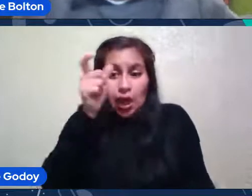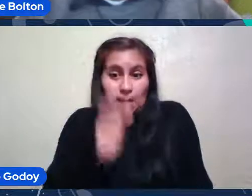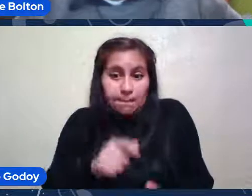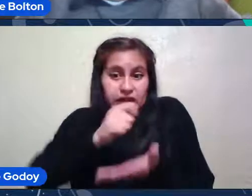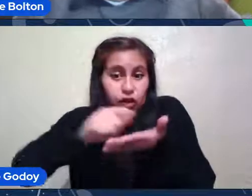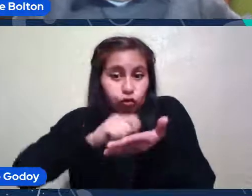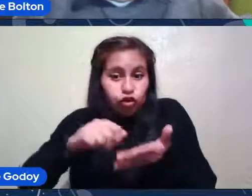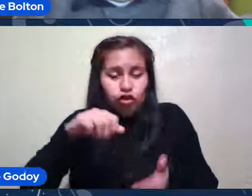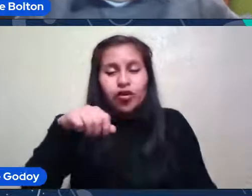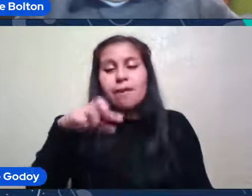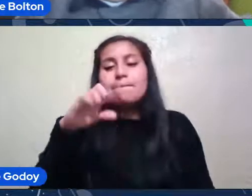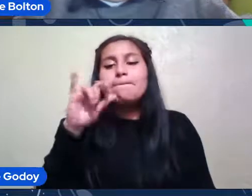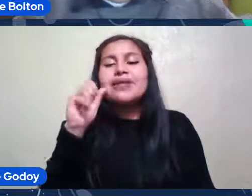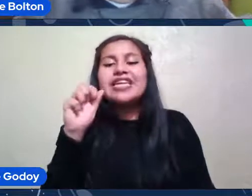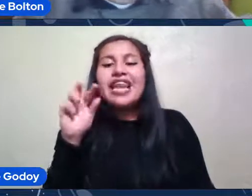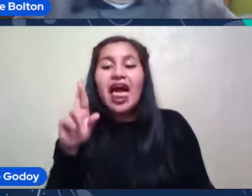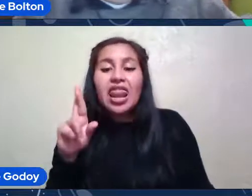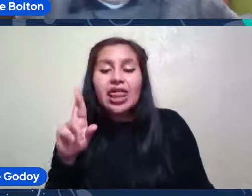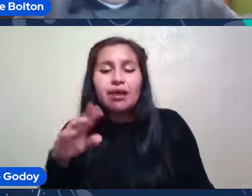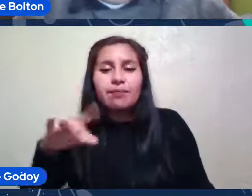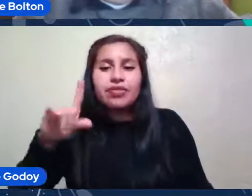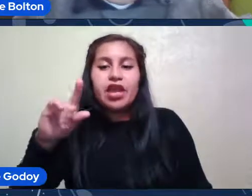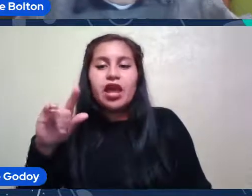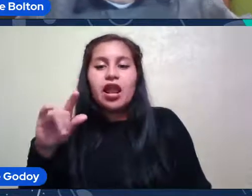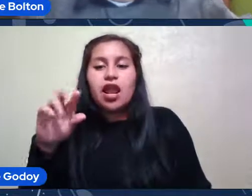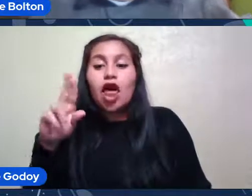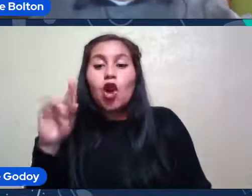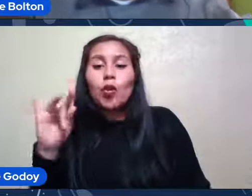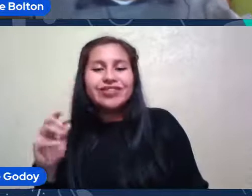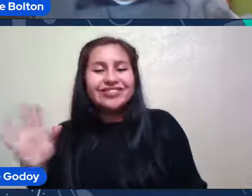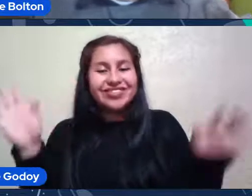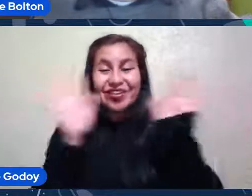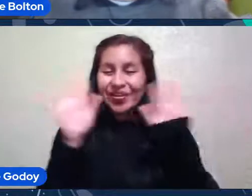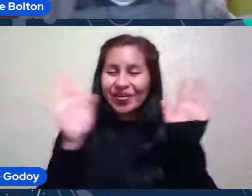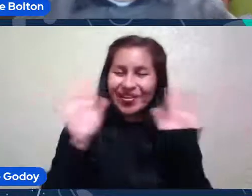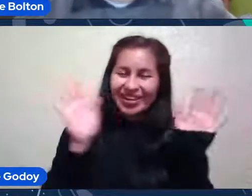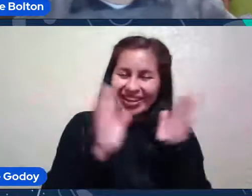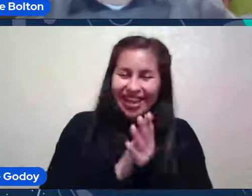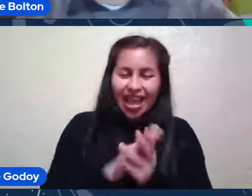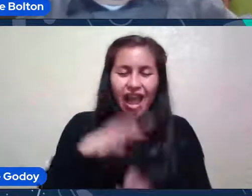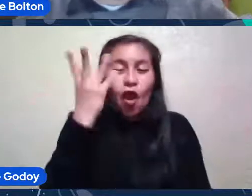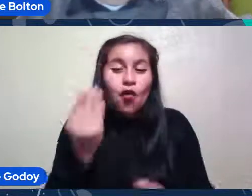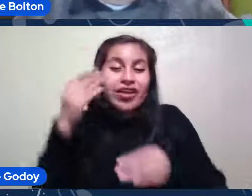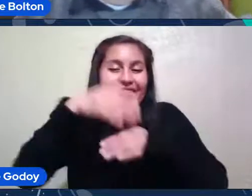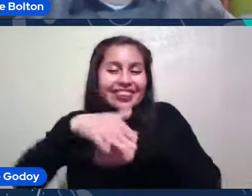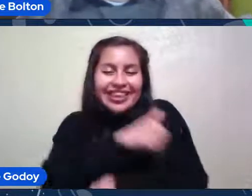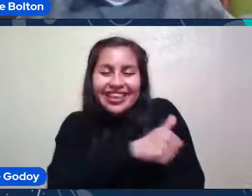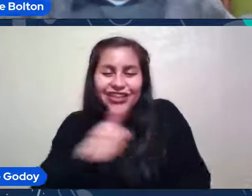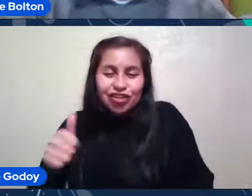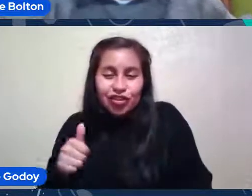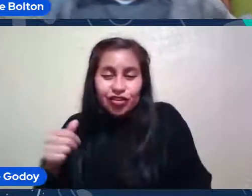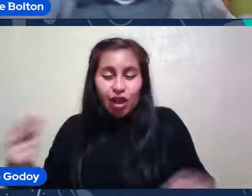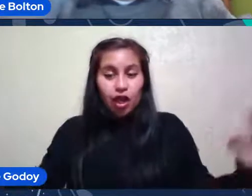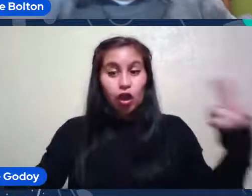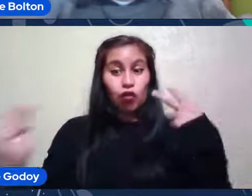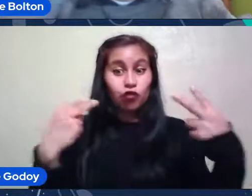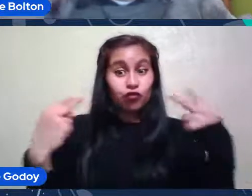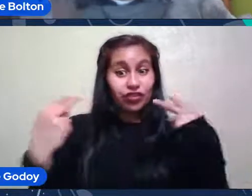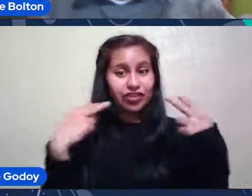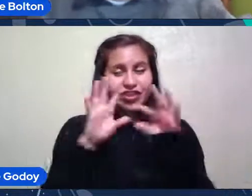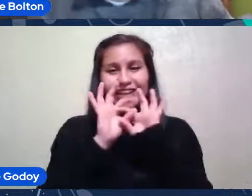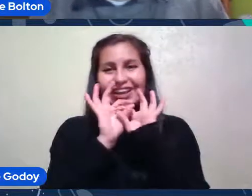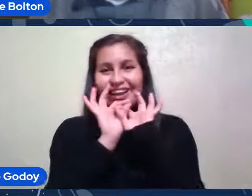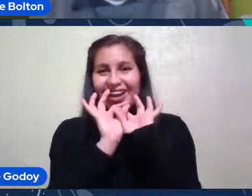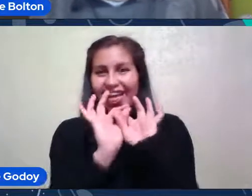Nicolás Muchas Gracias Hola Simón Hola Tierra Buenas Tardes A todos Y todas Quienes Nos Están Viendo Muchas Gracias Por